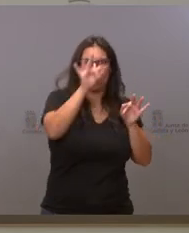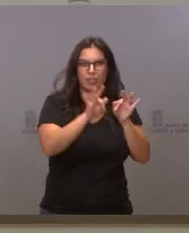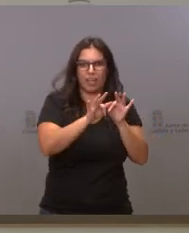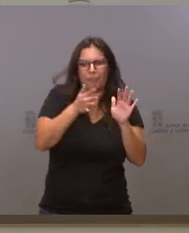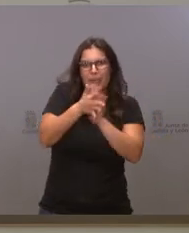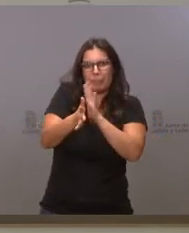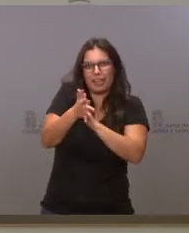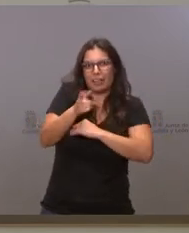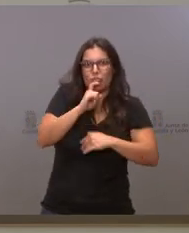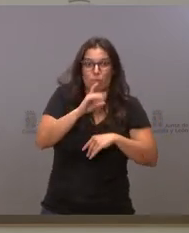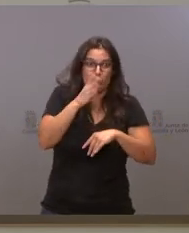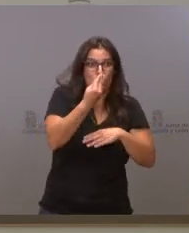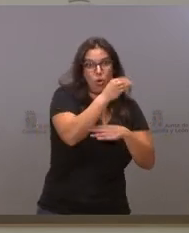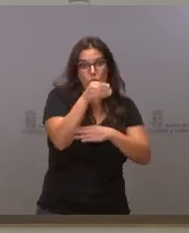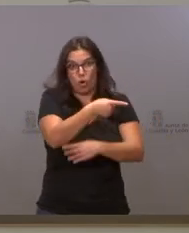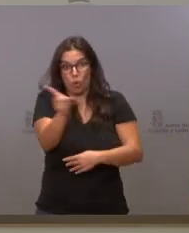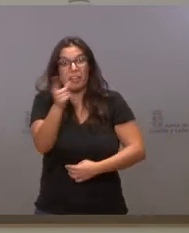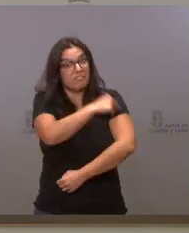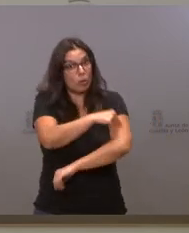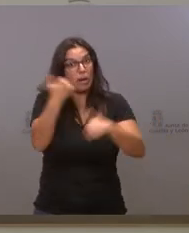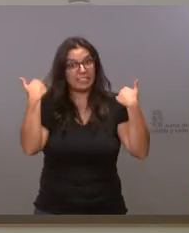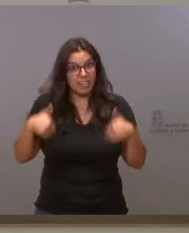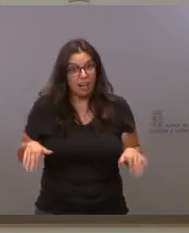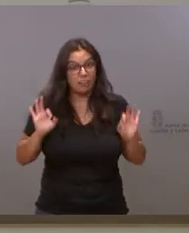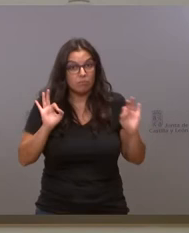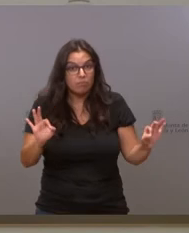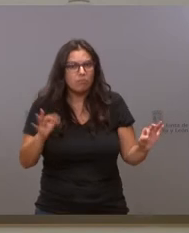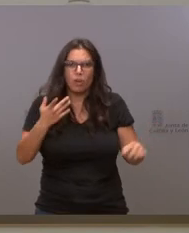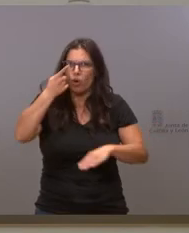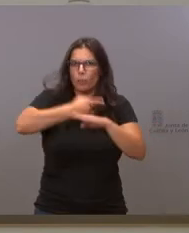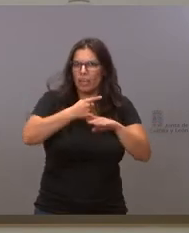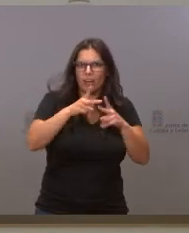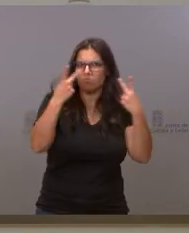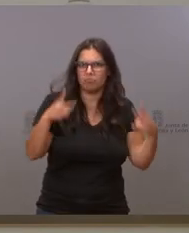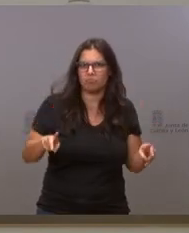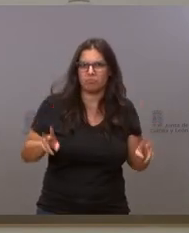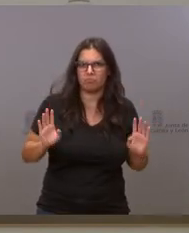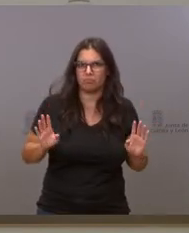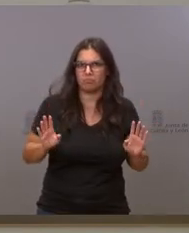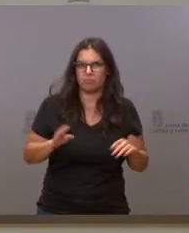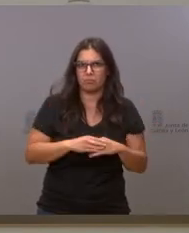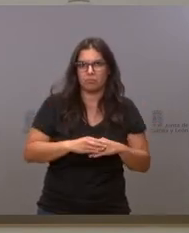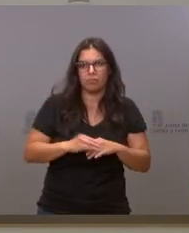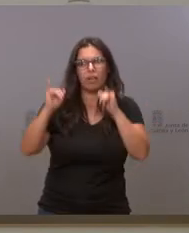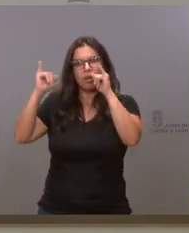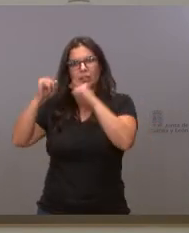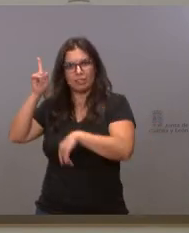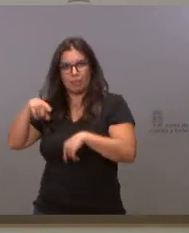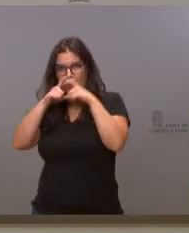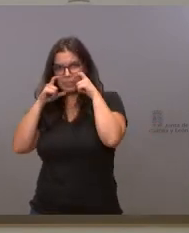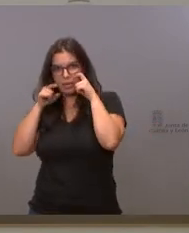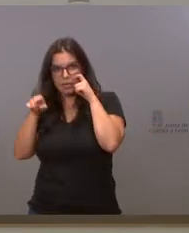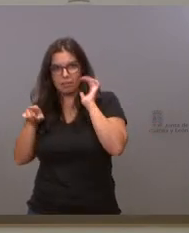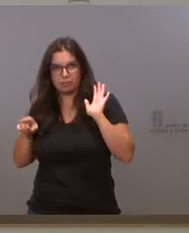o ante los jóvenes que sí están vacunados y que se les obliga a mantener las mismas restricciones que hace un año. ¿Y en el ocio nocturno tienen que mantener la mascarilla?